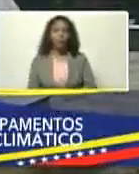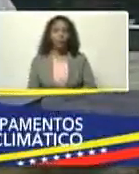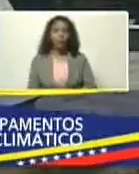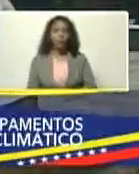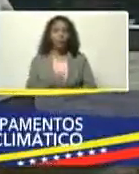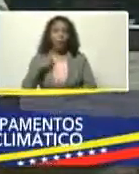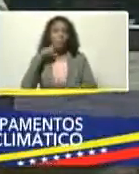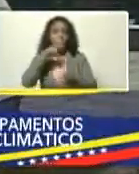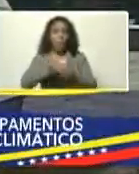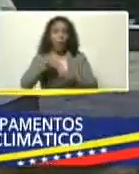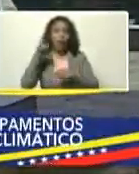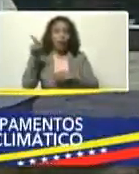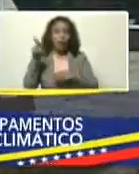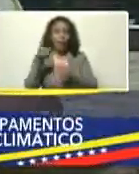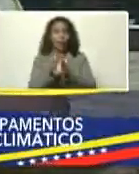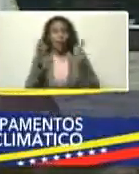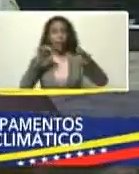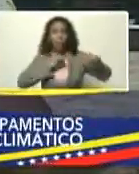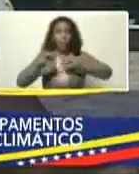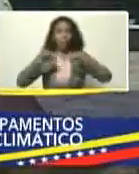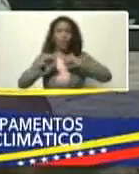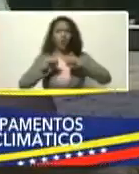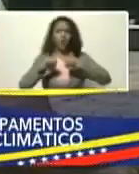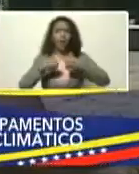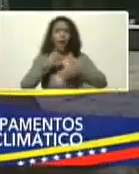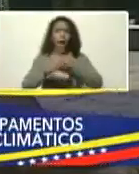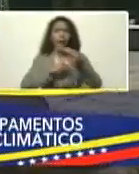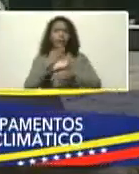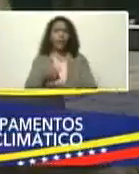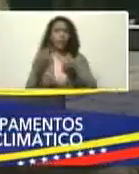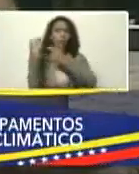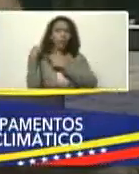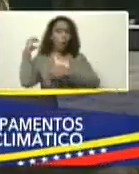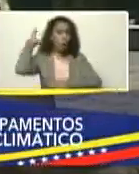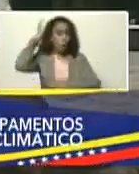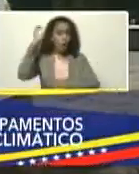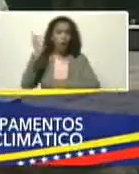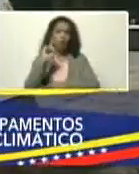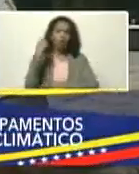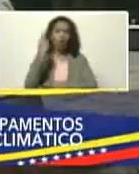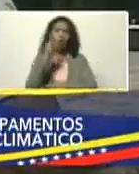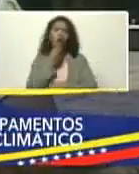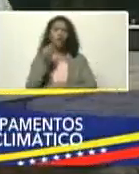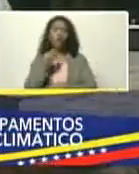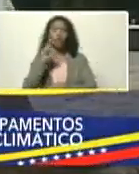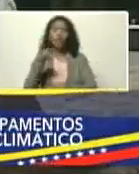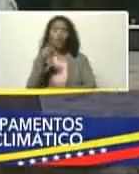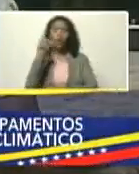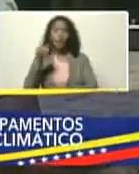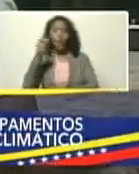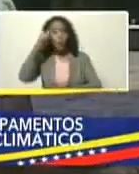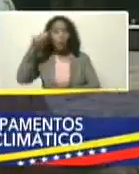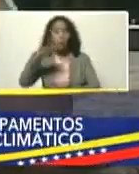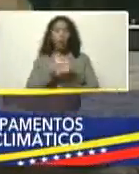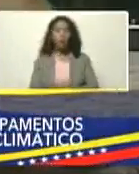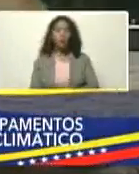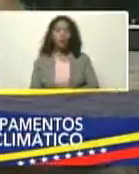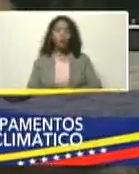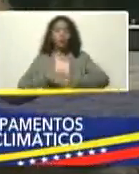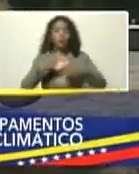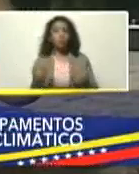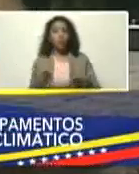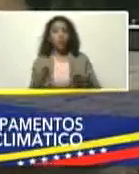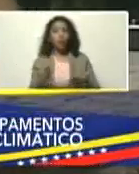pertenezco, a este gran movimiento, que se encarga, de crear conciencia, no solo a la juventud, sino también, a la población, que